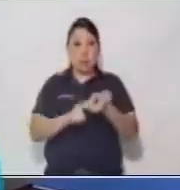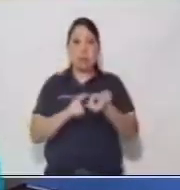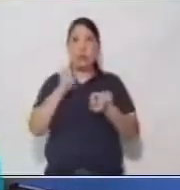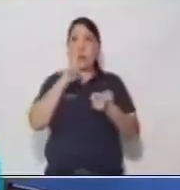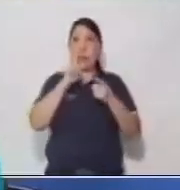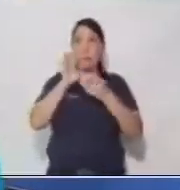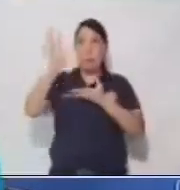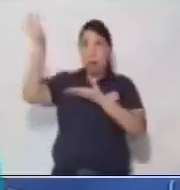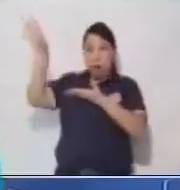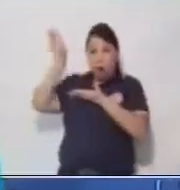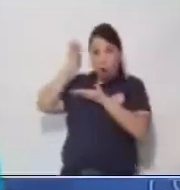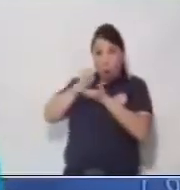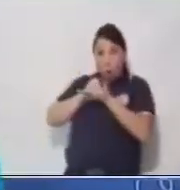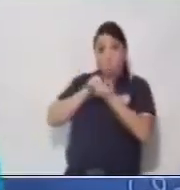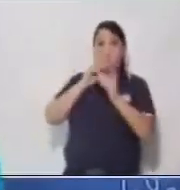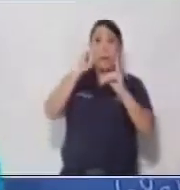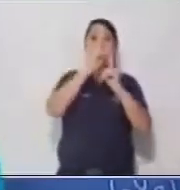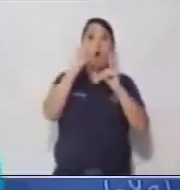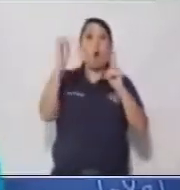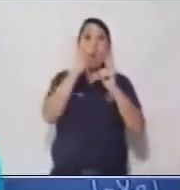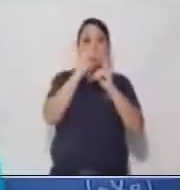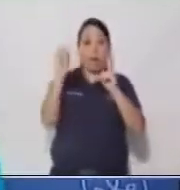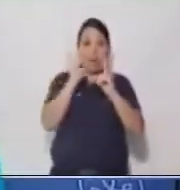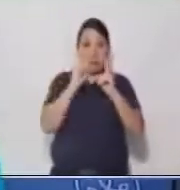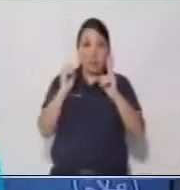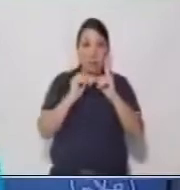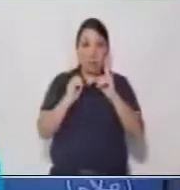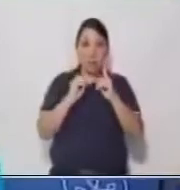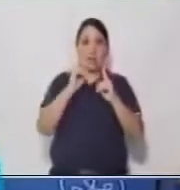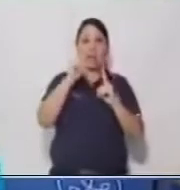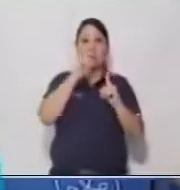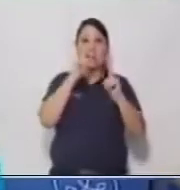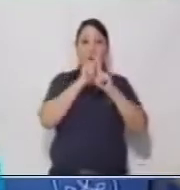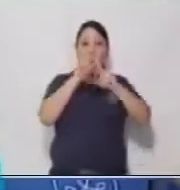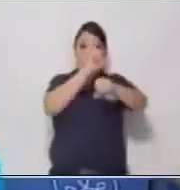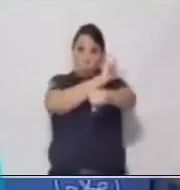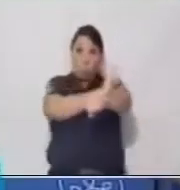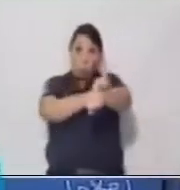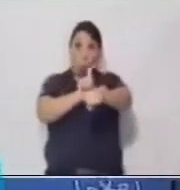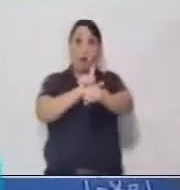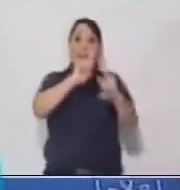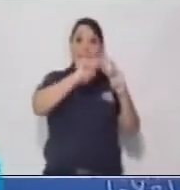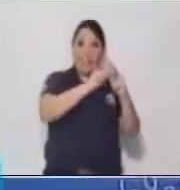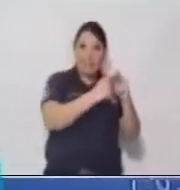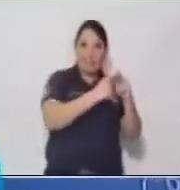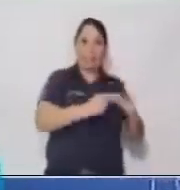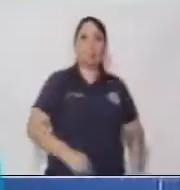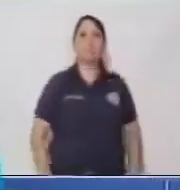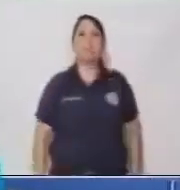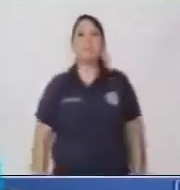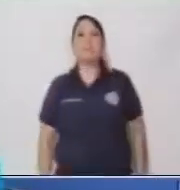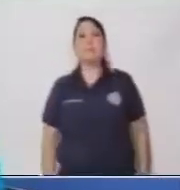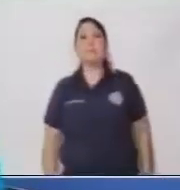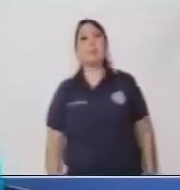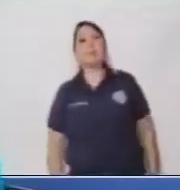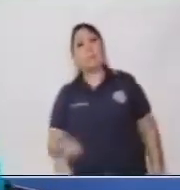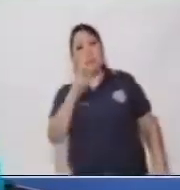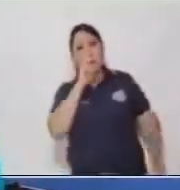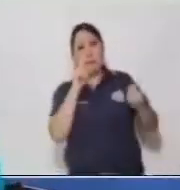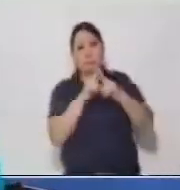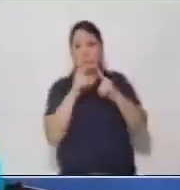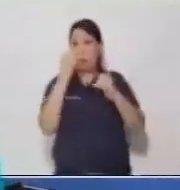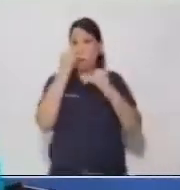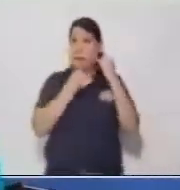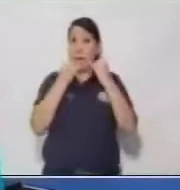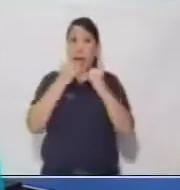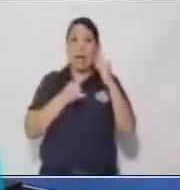copiar estas oraciones que yo les puse acá, del cuento que les leí al inicio de clase. Y, para cerrar nuestro